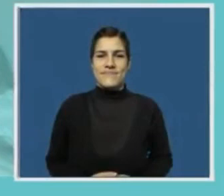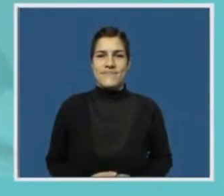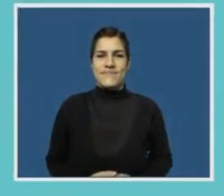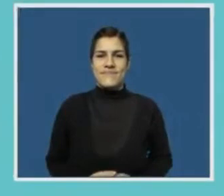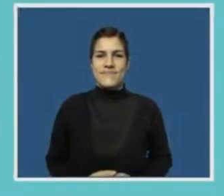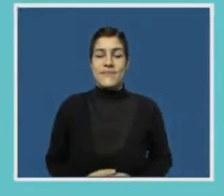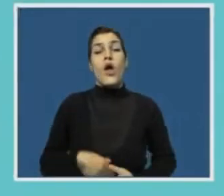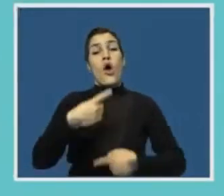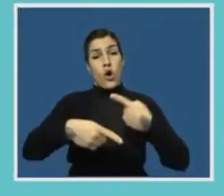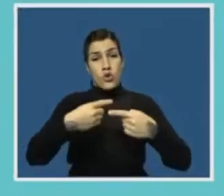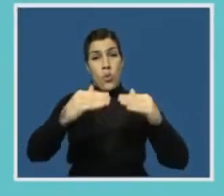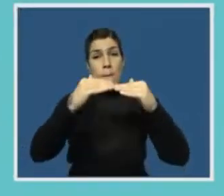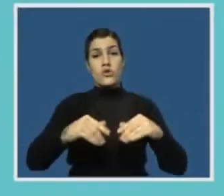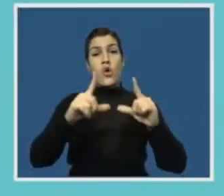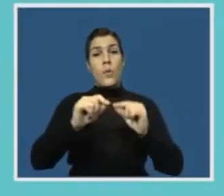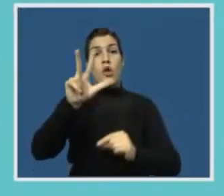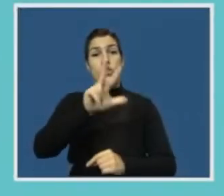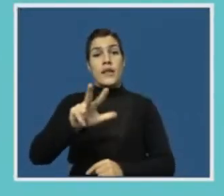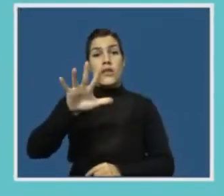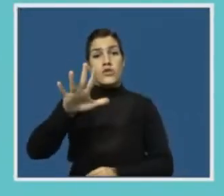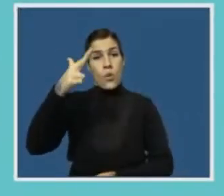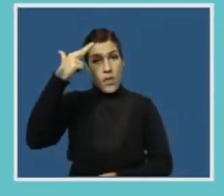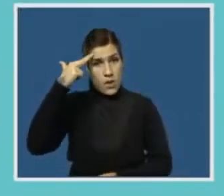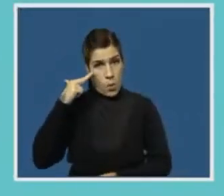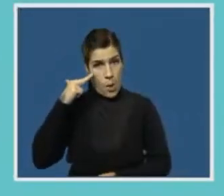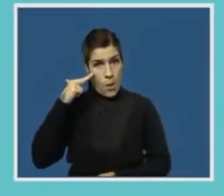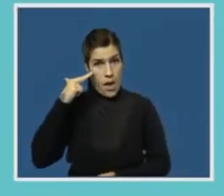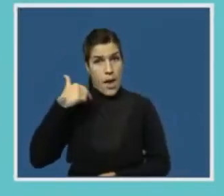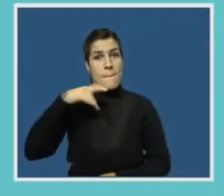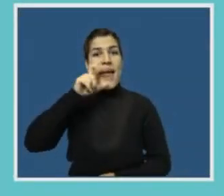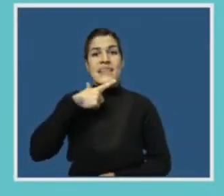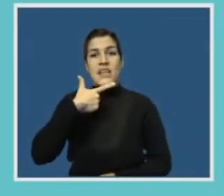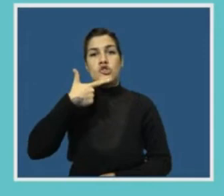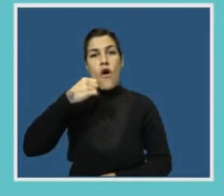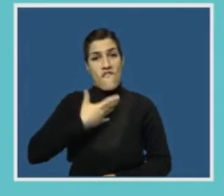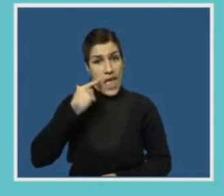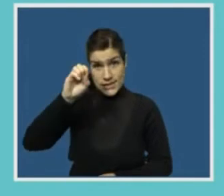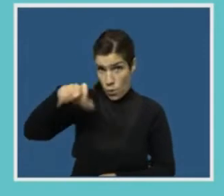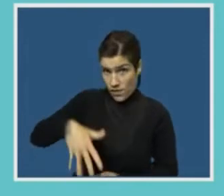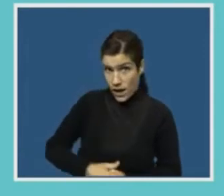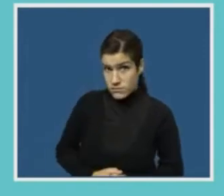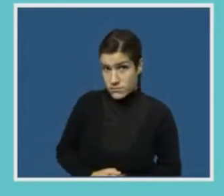Continuamos entonces. Número de orden 359. Mele Sofía se encuentra en la sala.